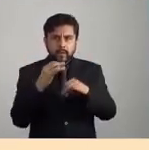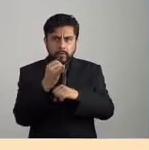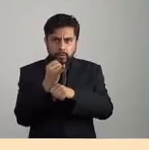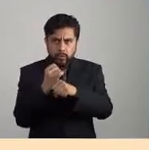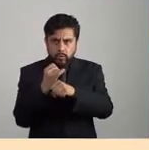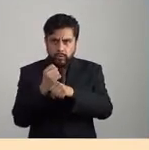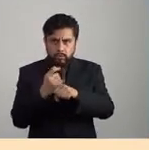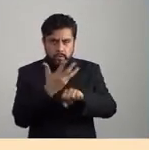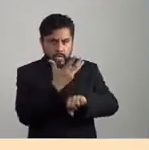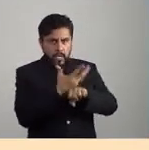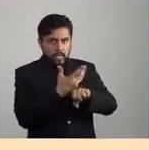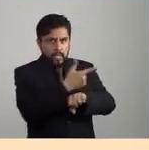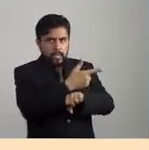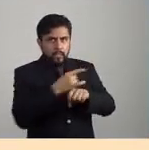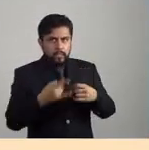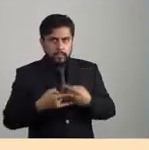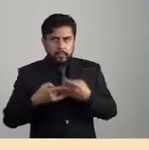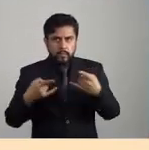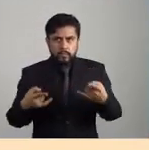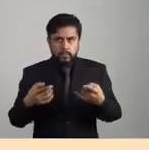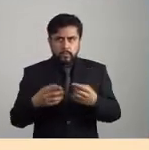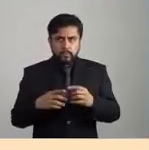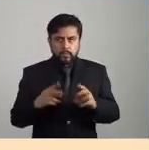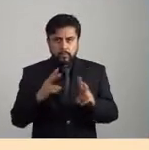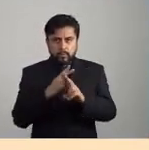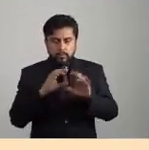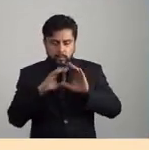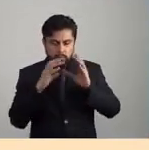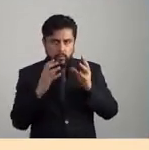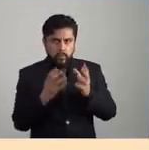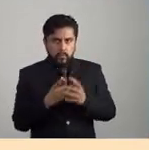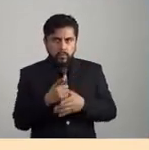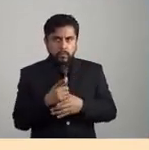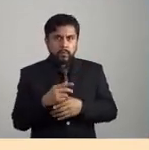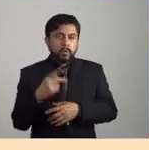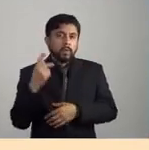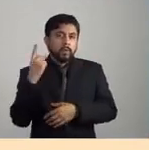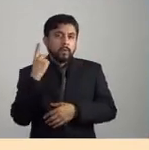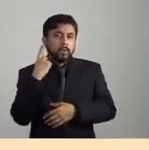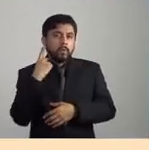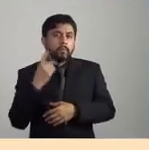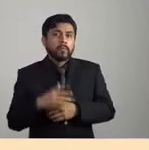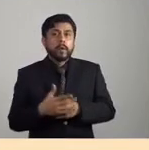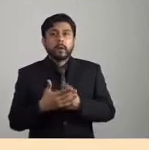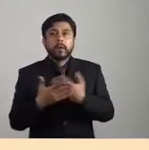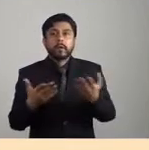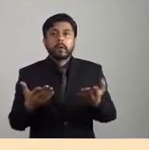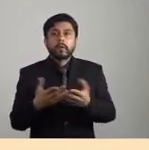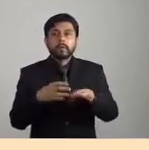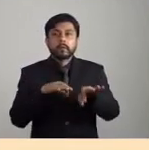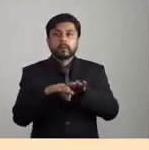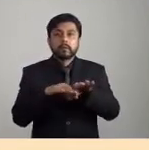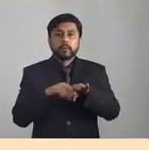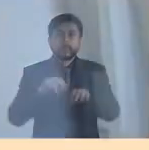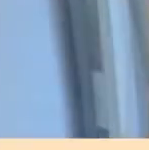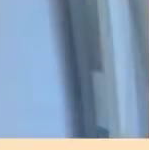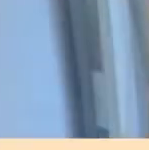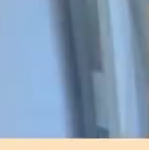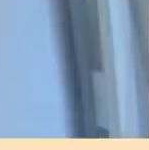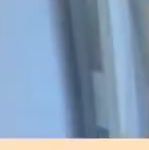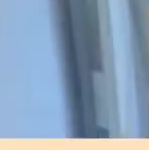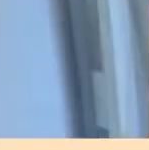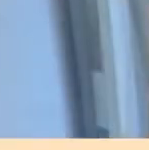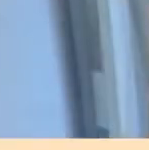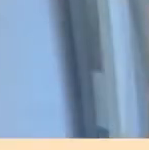estadounidense, historiador ambiental y economista político que actualmente trabaja en la Universidad de Binghamton